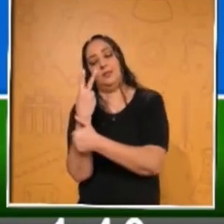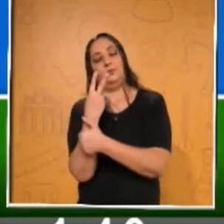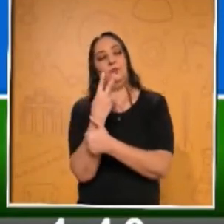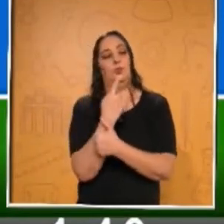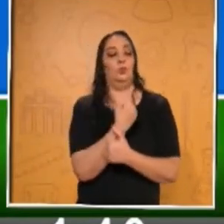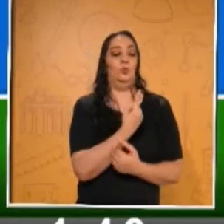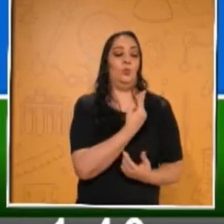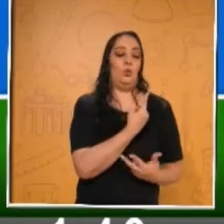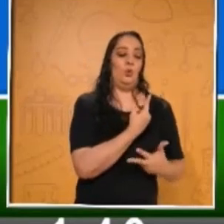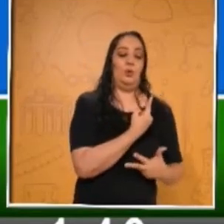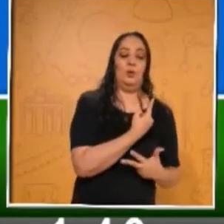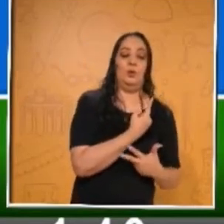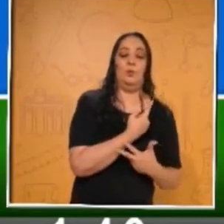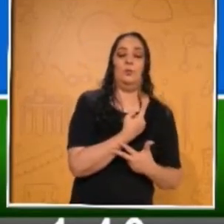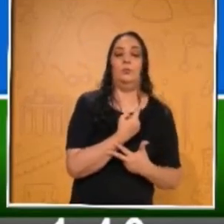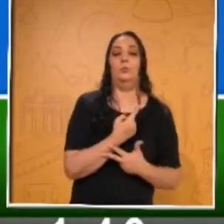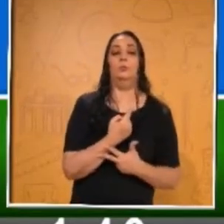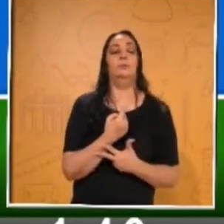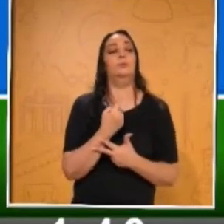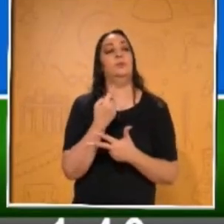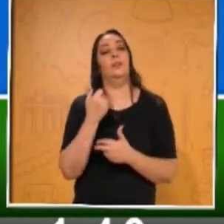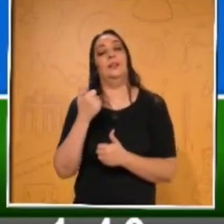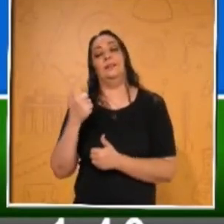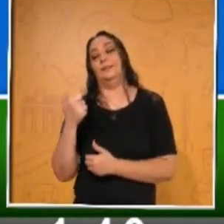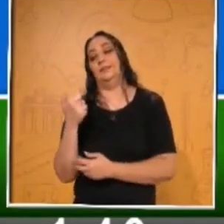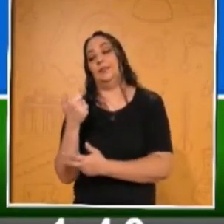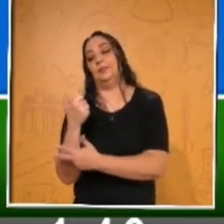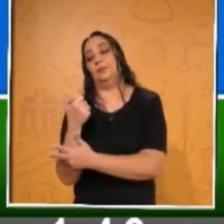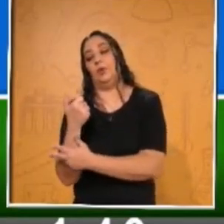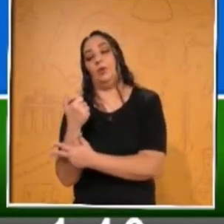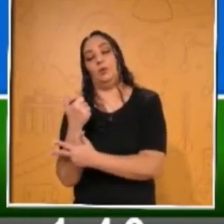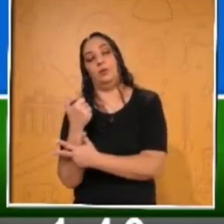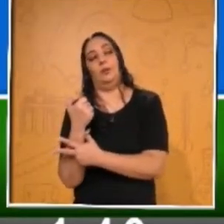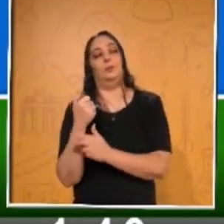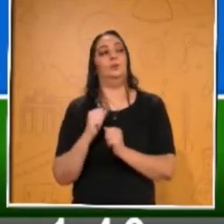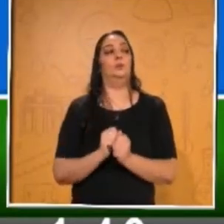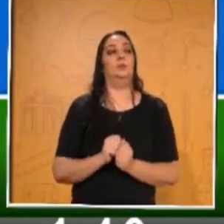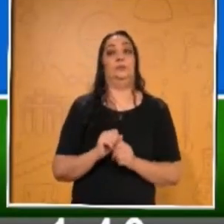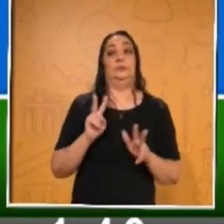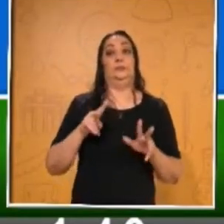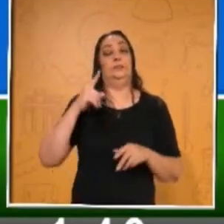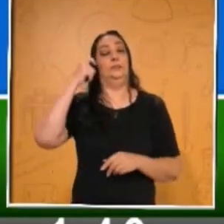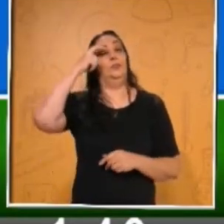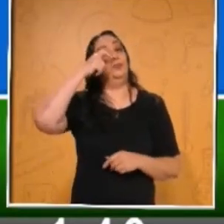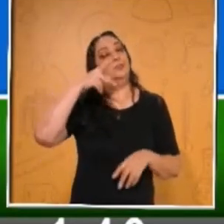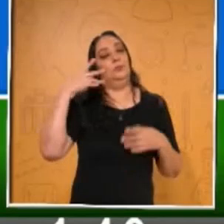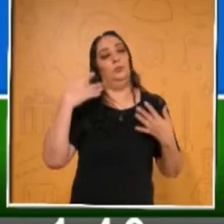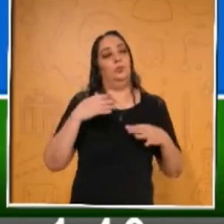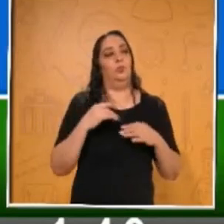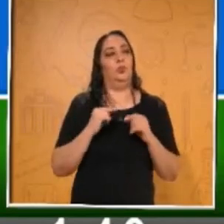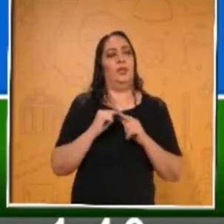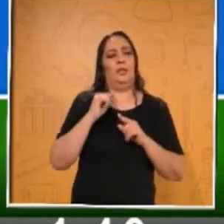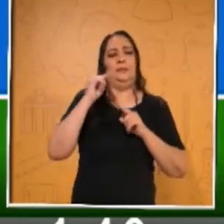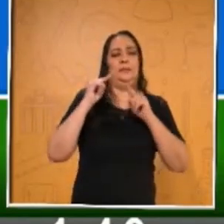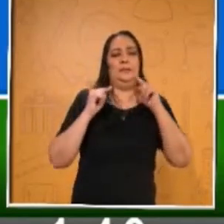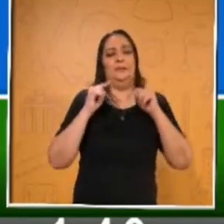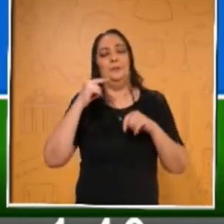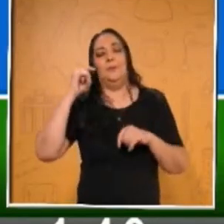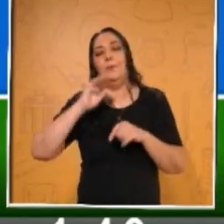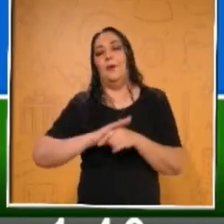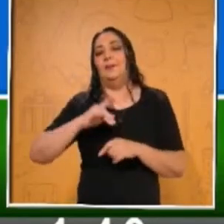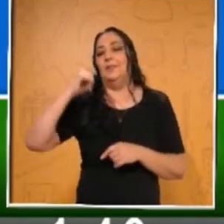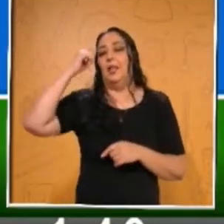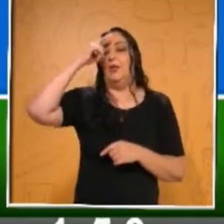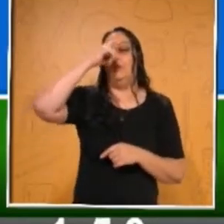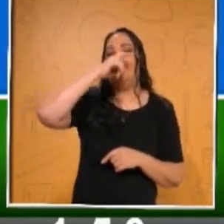un octavo y cuadrado seis octavos. Está bastante difícil esa, ¿eh? Ya subió la complejidad, así que pongan